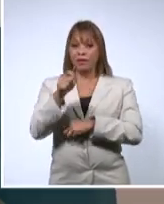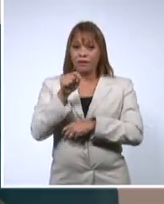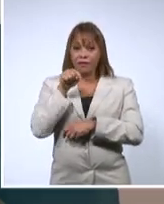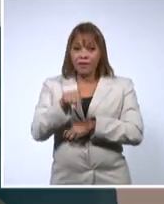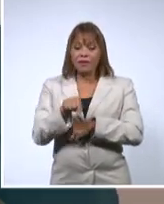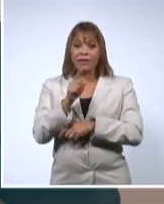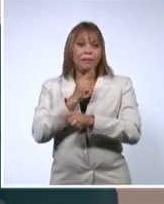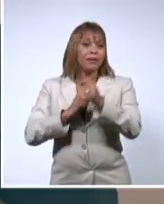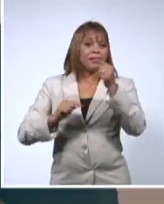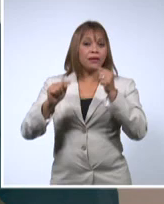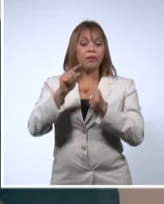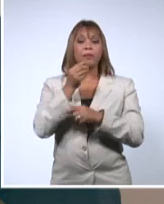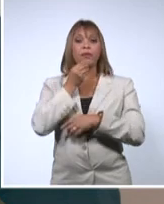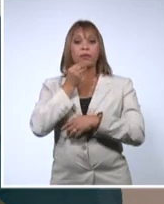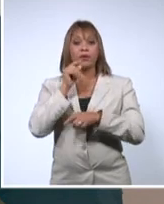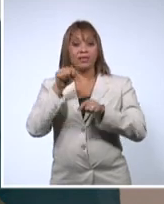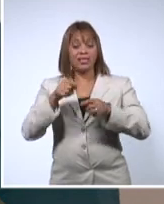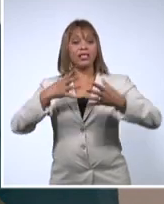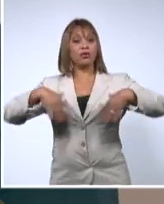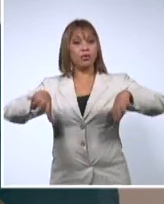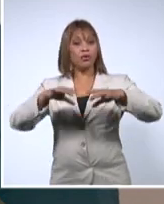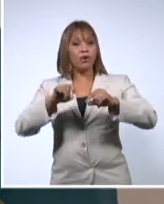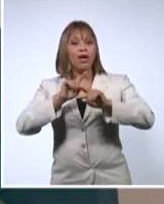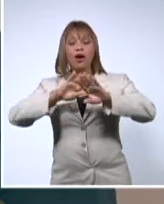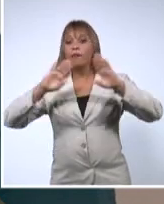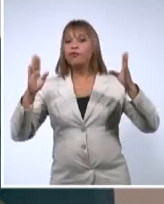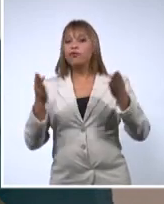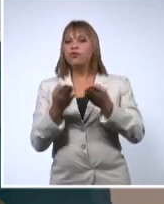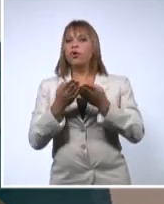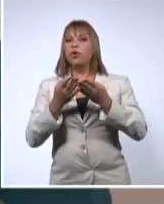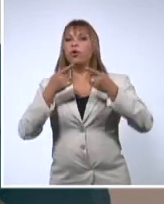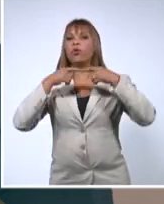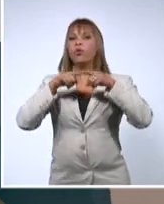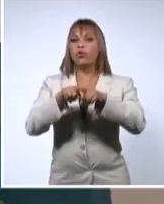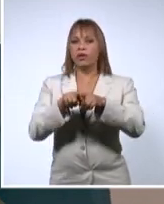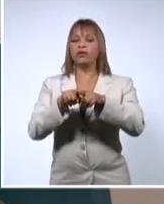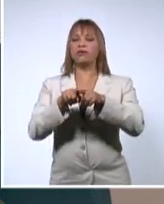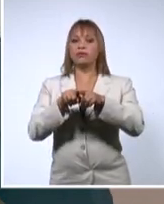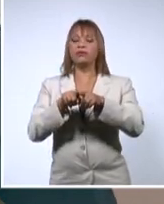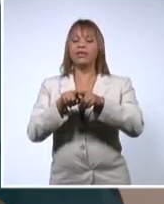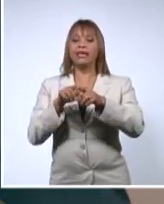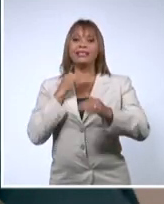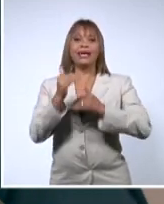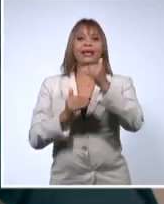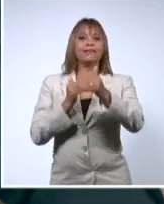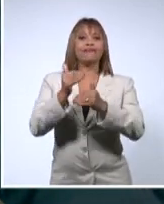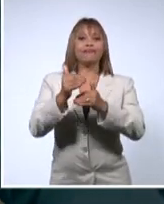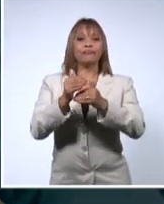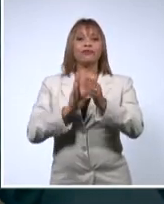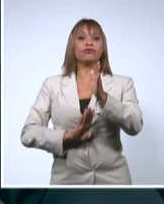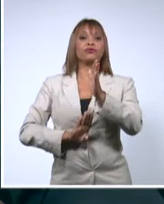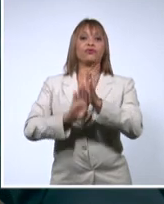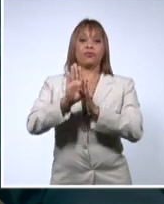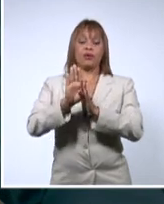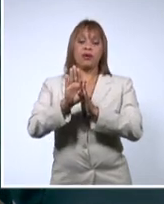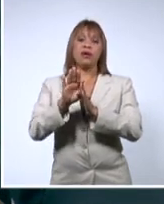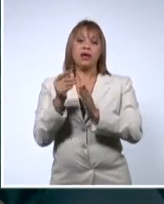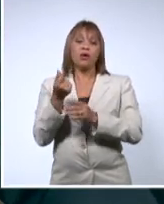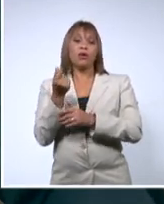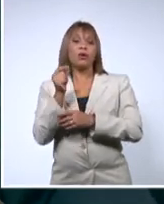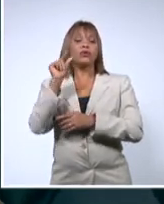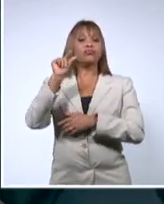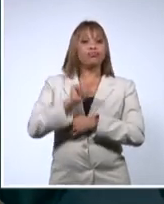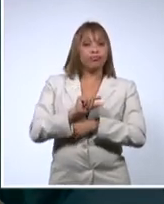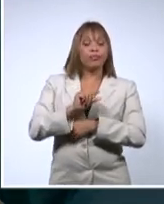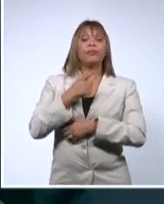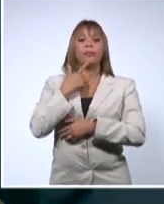excepcional, pudiéramos decir, como este, todos tenemos que unirnos en función de un objetivo. Es salir adelante con el menor costo posible y con el menor